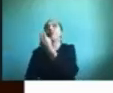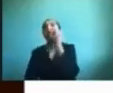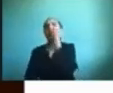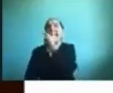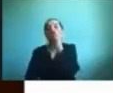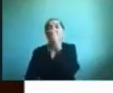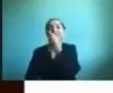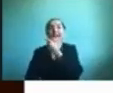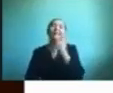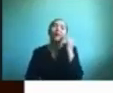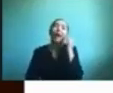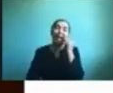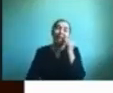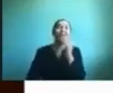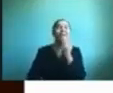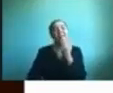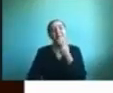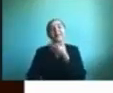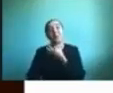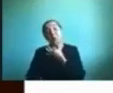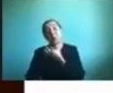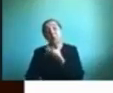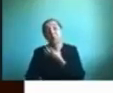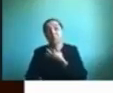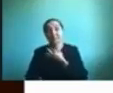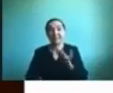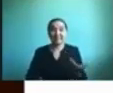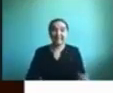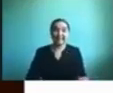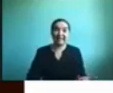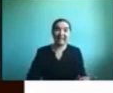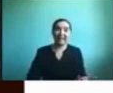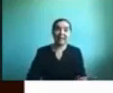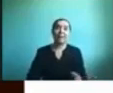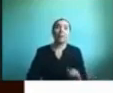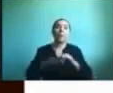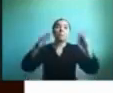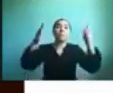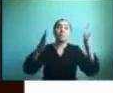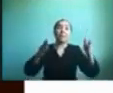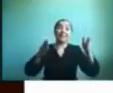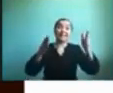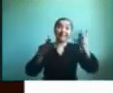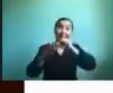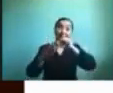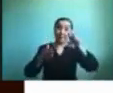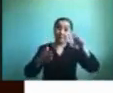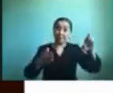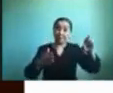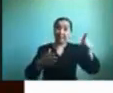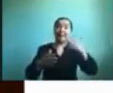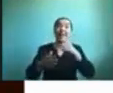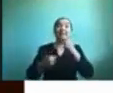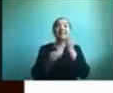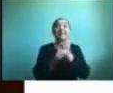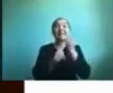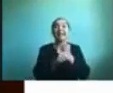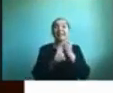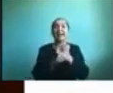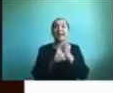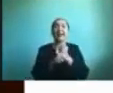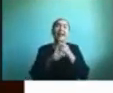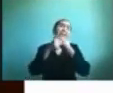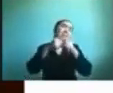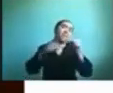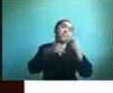eso le gusta mucho a los niños ya entonces en el fondo la mesita nos permite trabajar de una forma muy diversa y va a depender